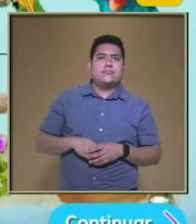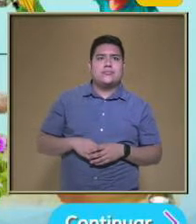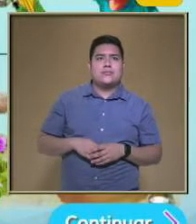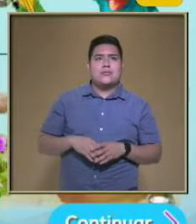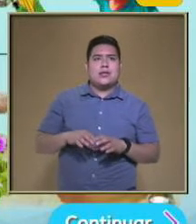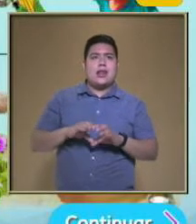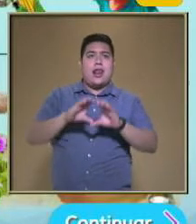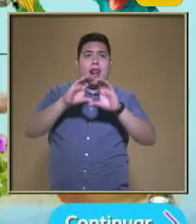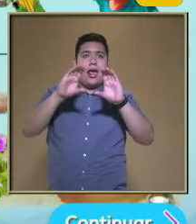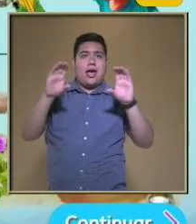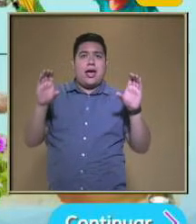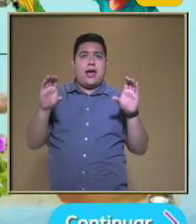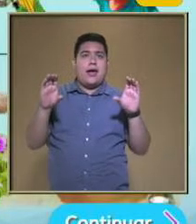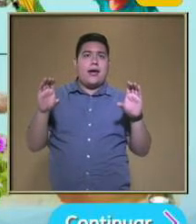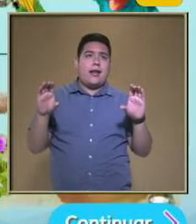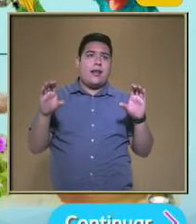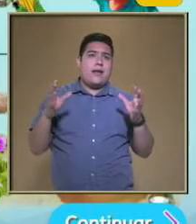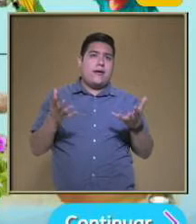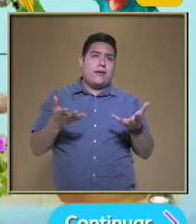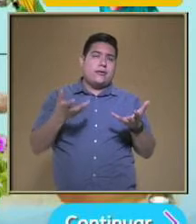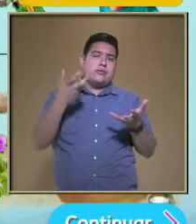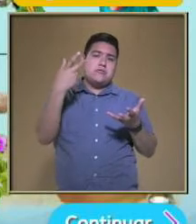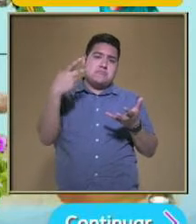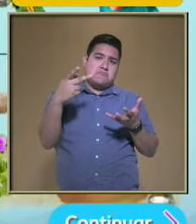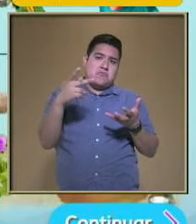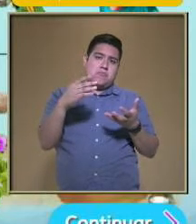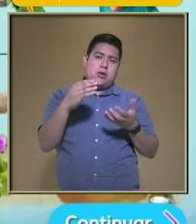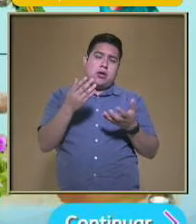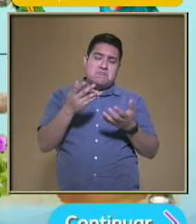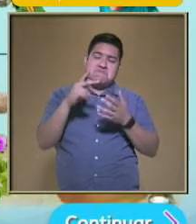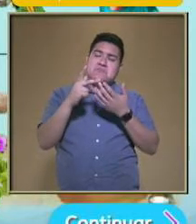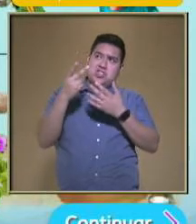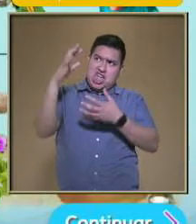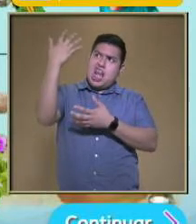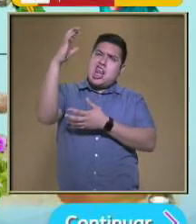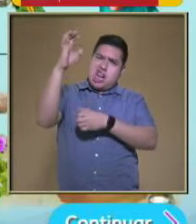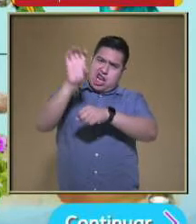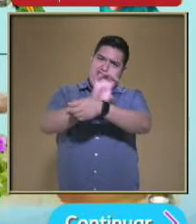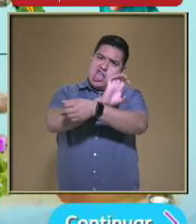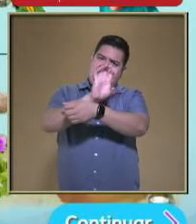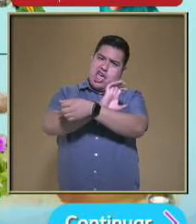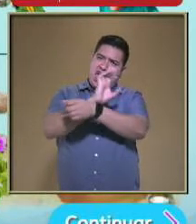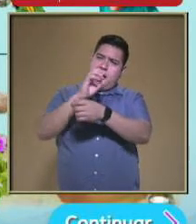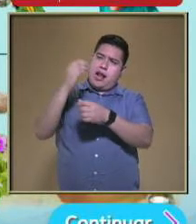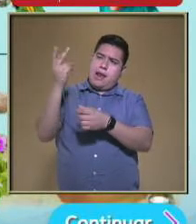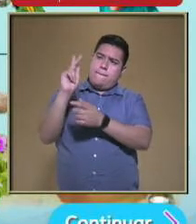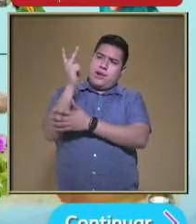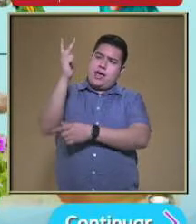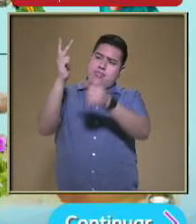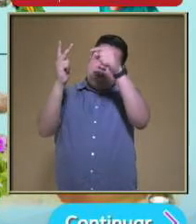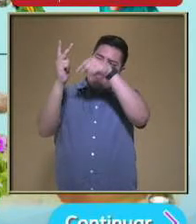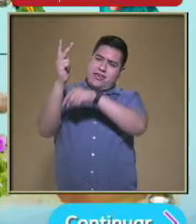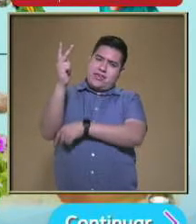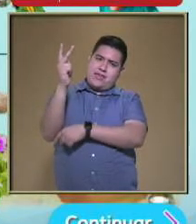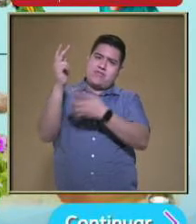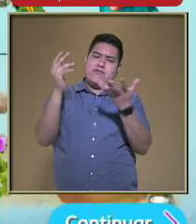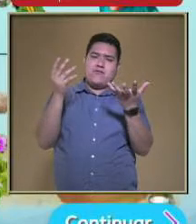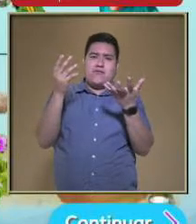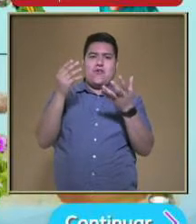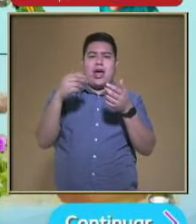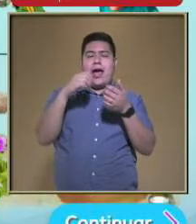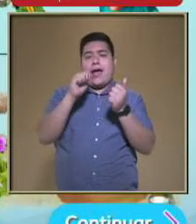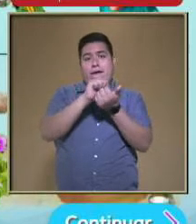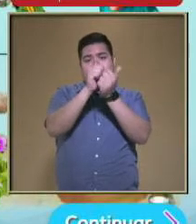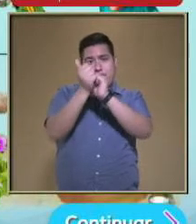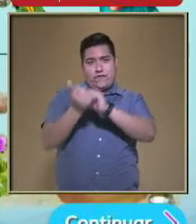calabaza Es correcto Produce su propio alimento Mediante la fotosíntesis Que ya se explicó También en clases anteriores Solo las plantas verdes